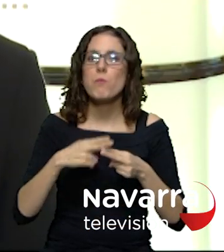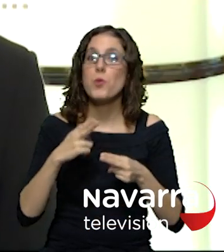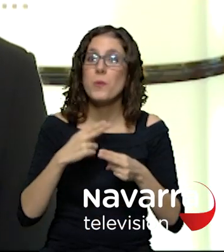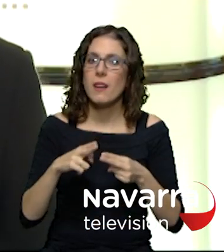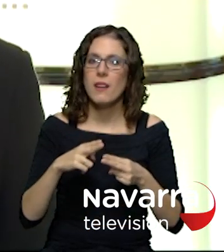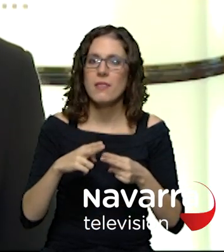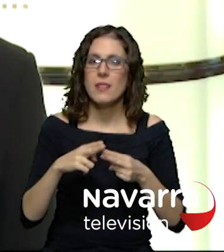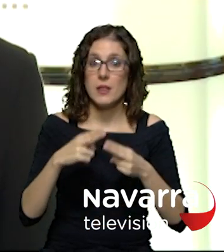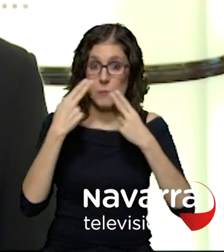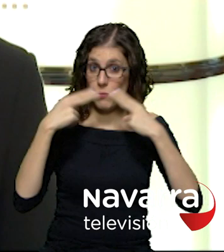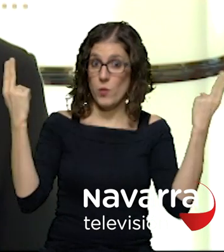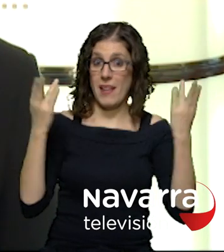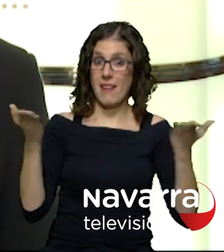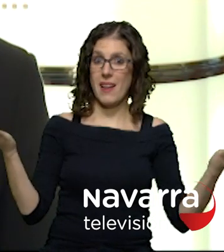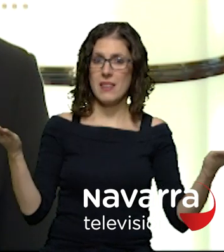para las irregularidades